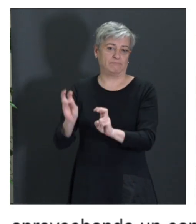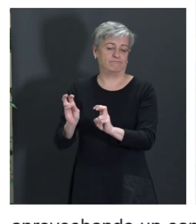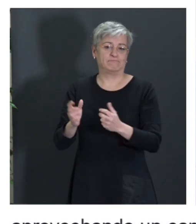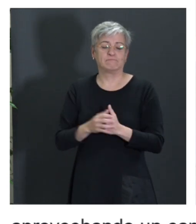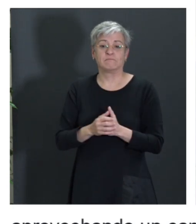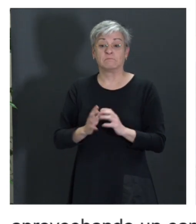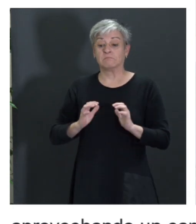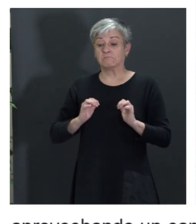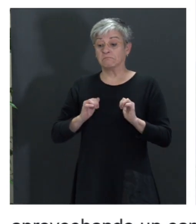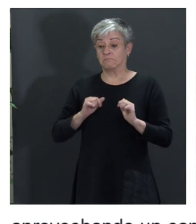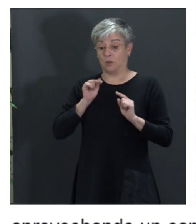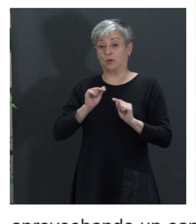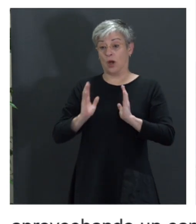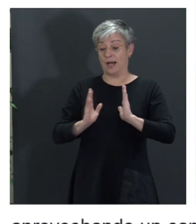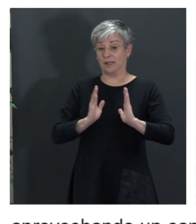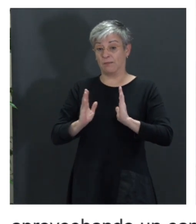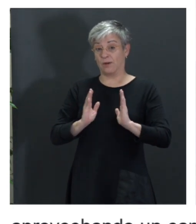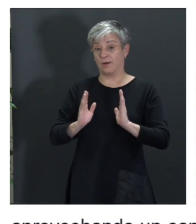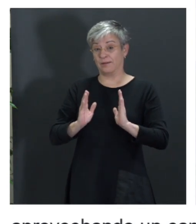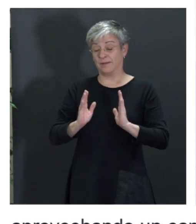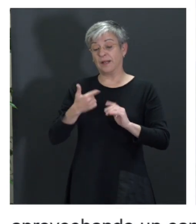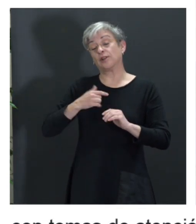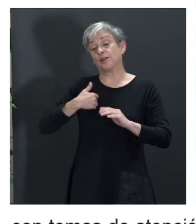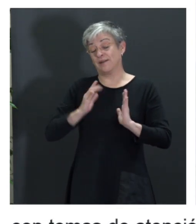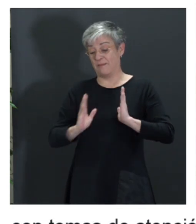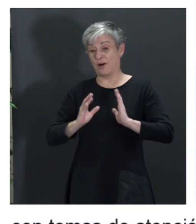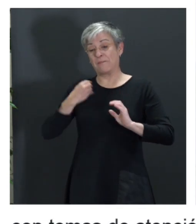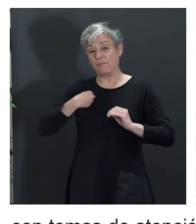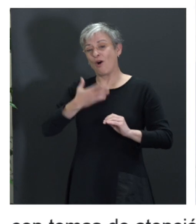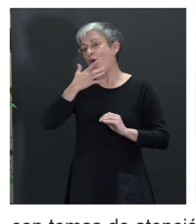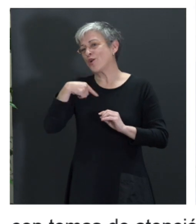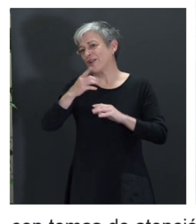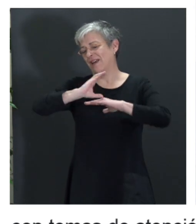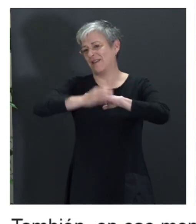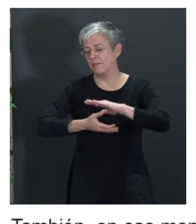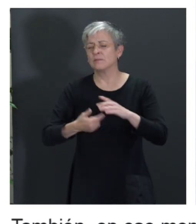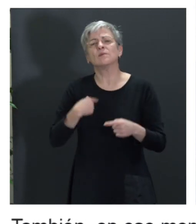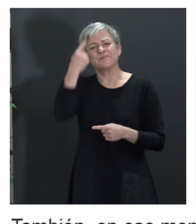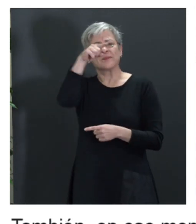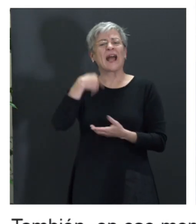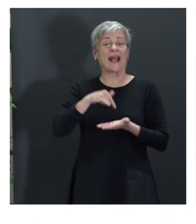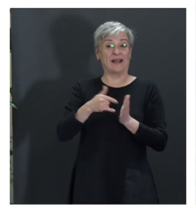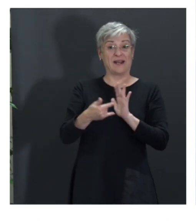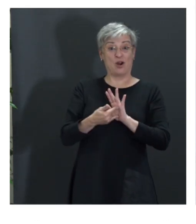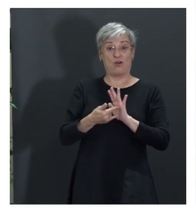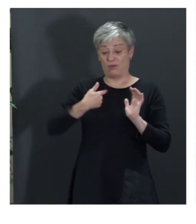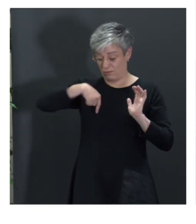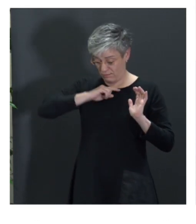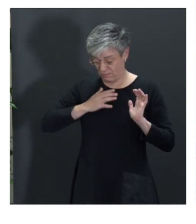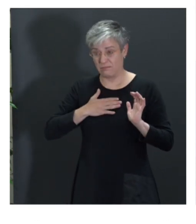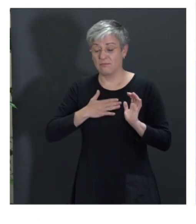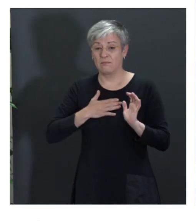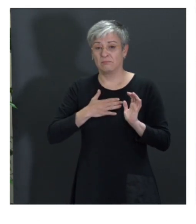también en ese momento, pues, conocí al CEAPAD. Sabéis que para los ingenieros e ingenieras, pues, afortunadamente me he